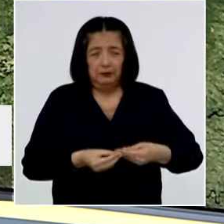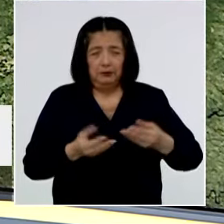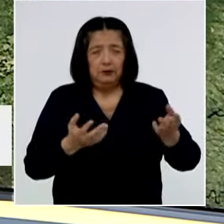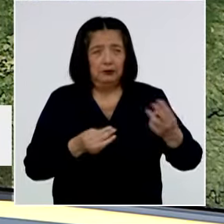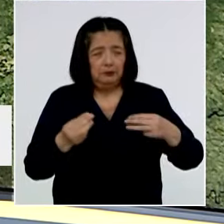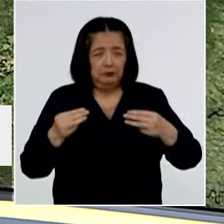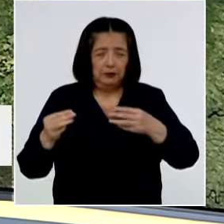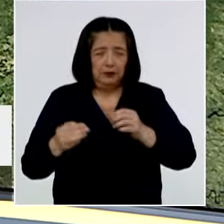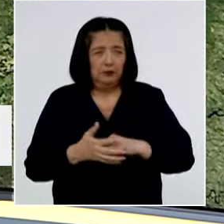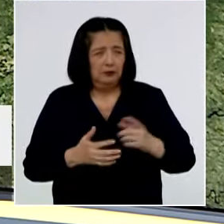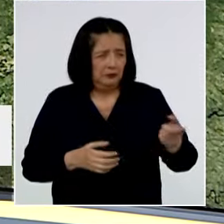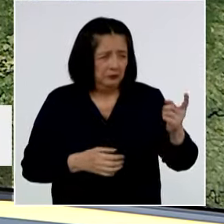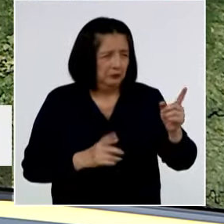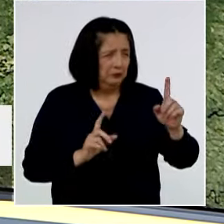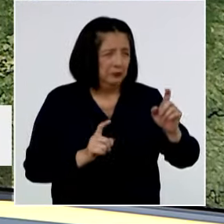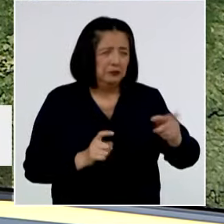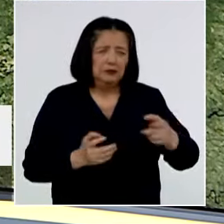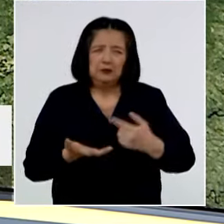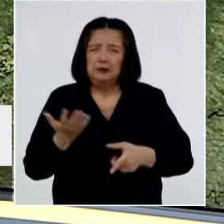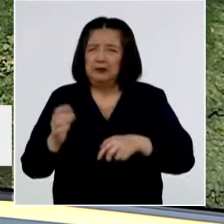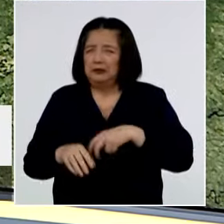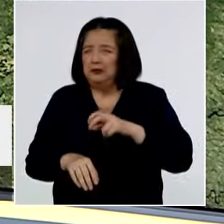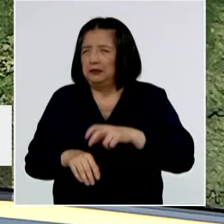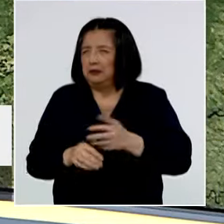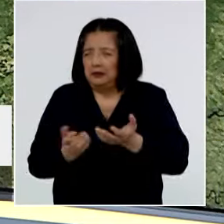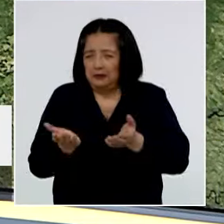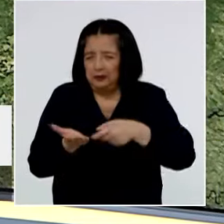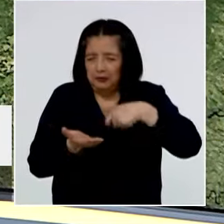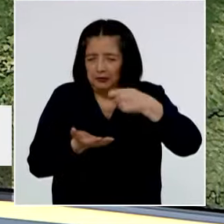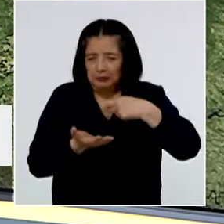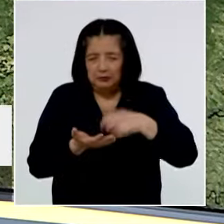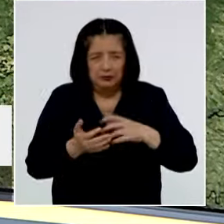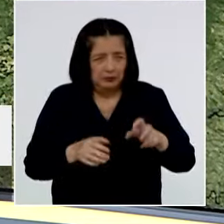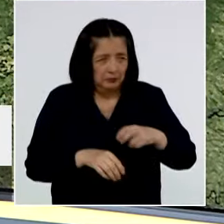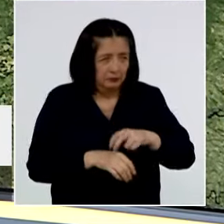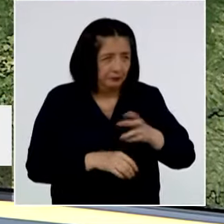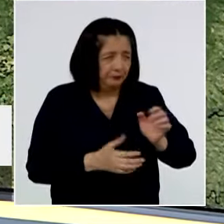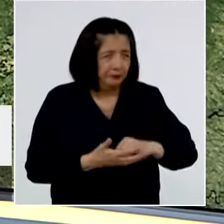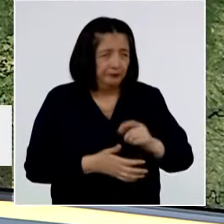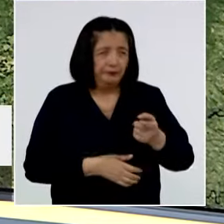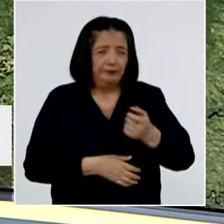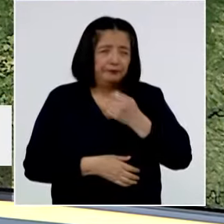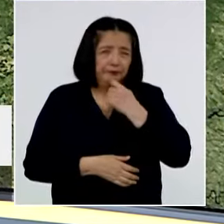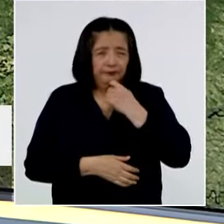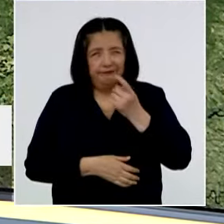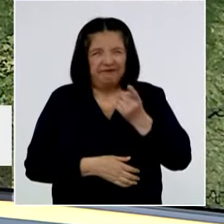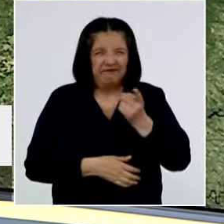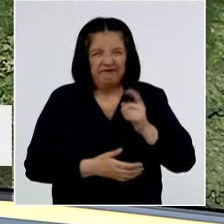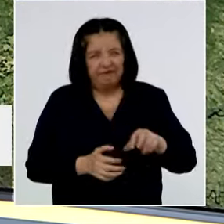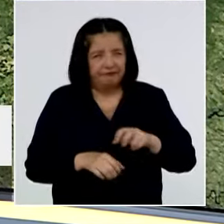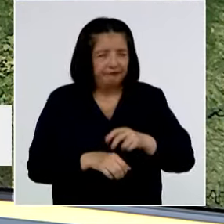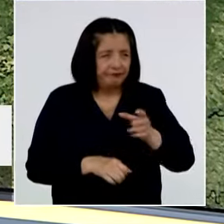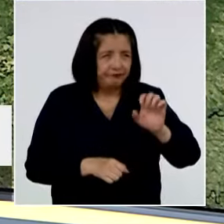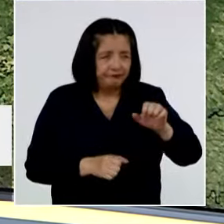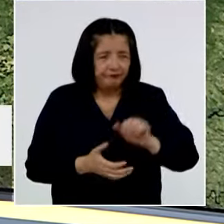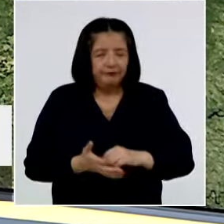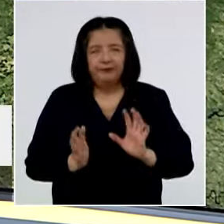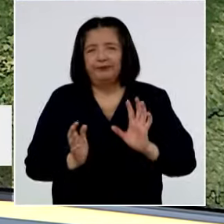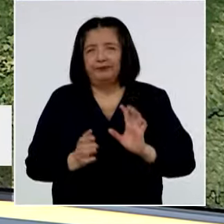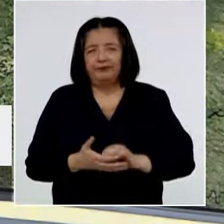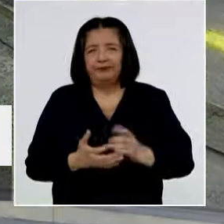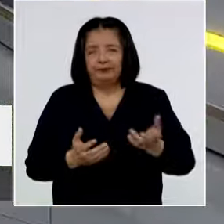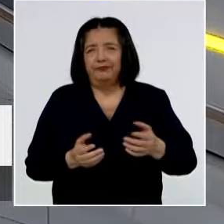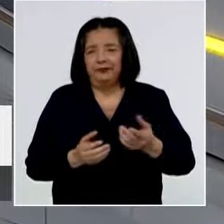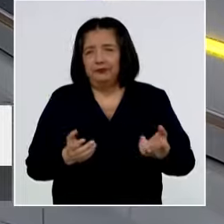siempre preguntaba, decía, ¿qué platos conocen con papa, no es cierto? Hay varios que están, que pronto uno no dice, hoy no está la papa, pero sí está la papa como, digamos,